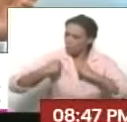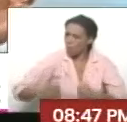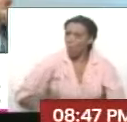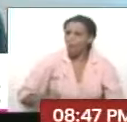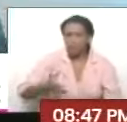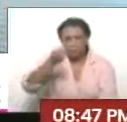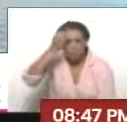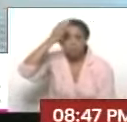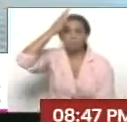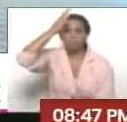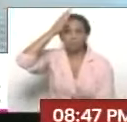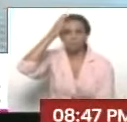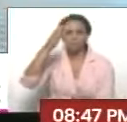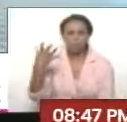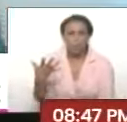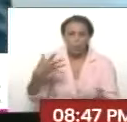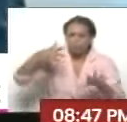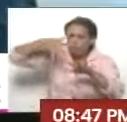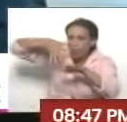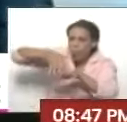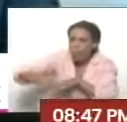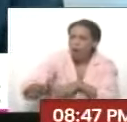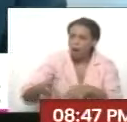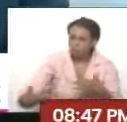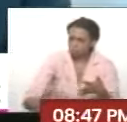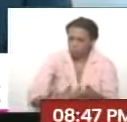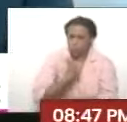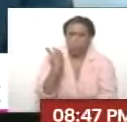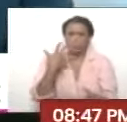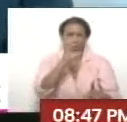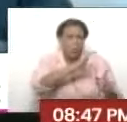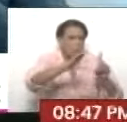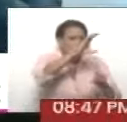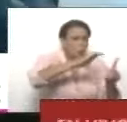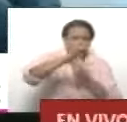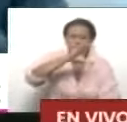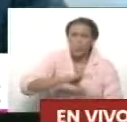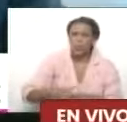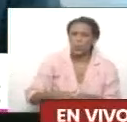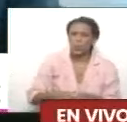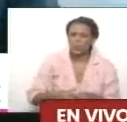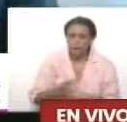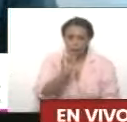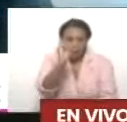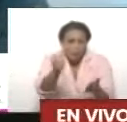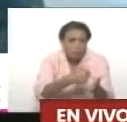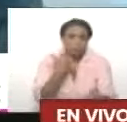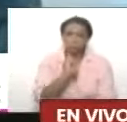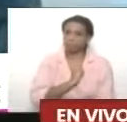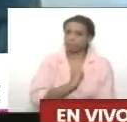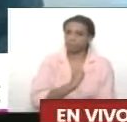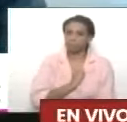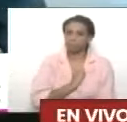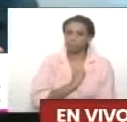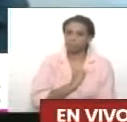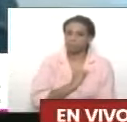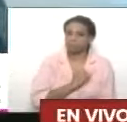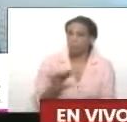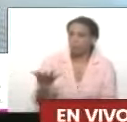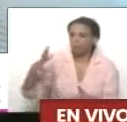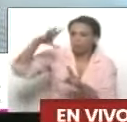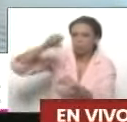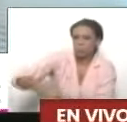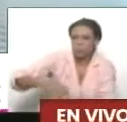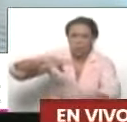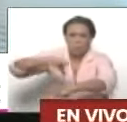Un pueblo que se deja penetrar, transculturizar, borrar su identidad, es un pueblo que lo colonizan.